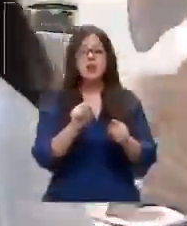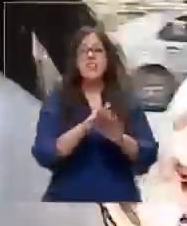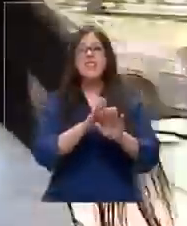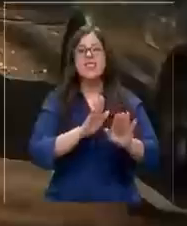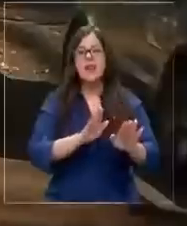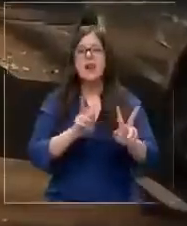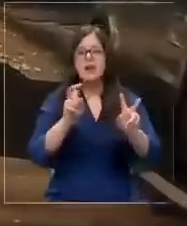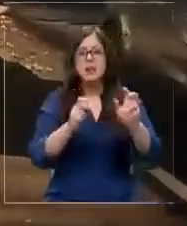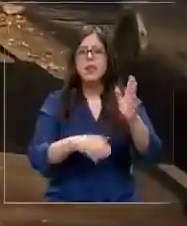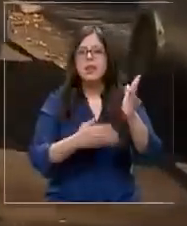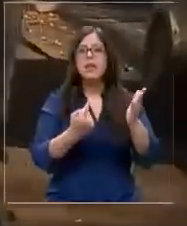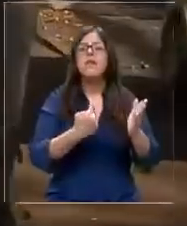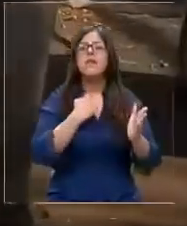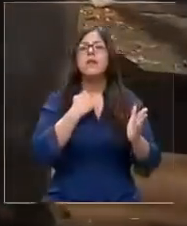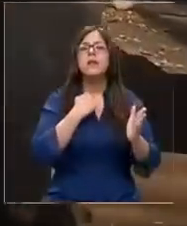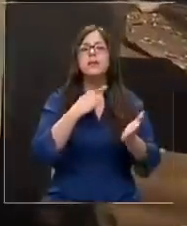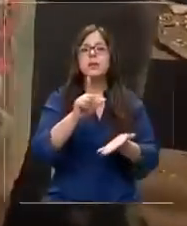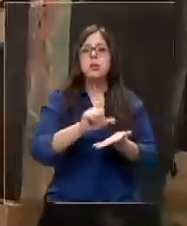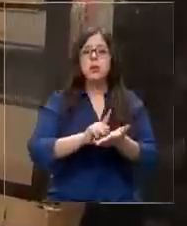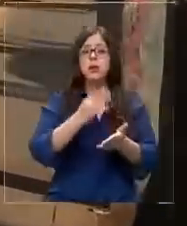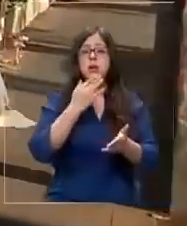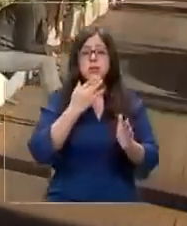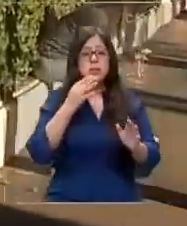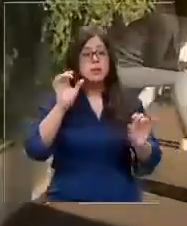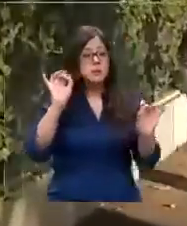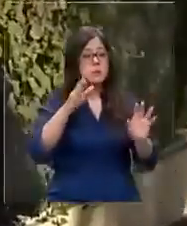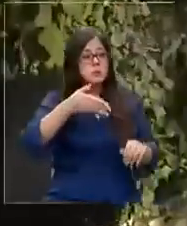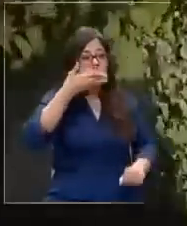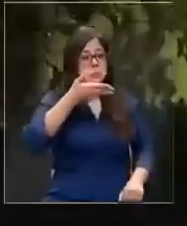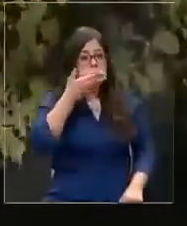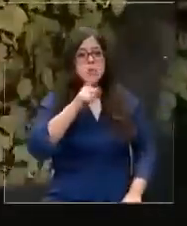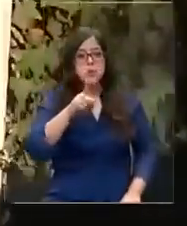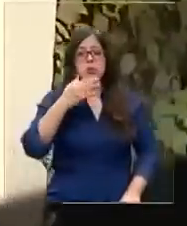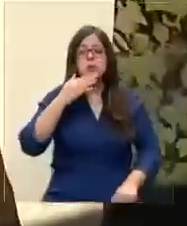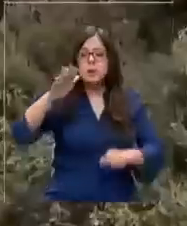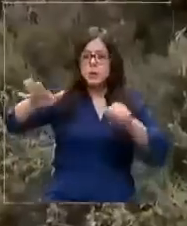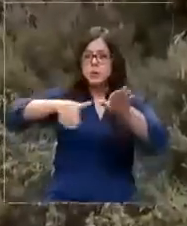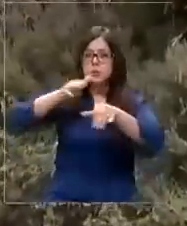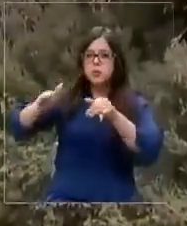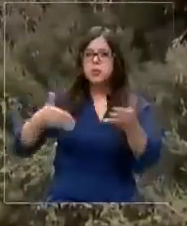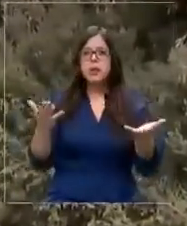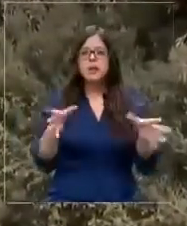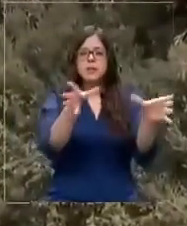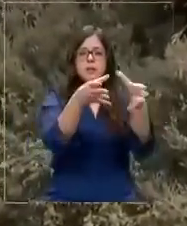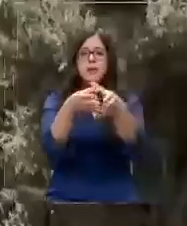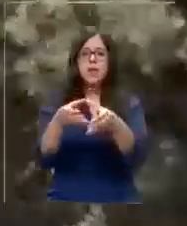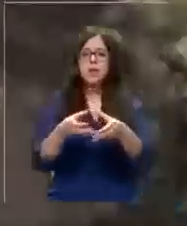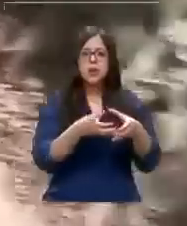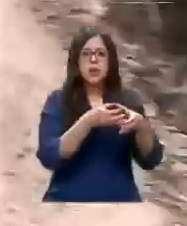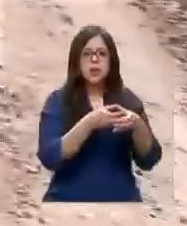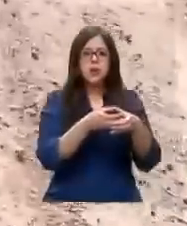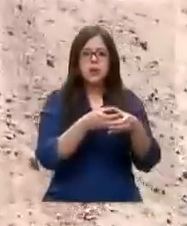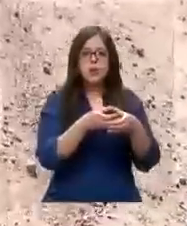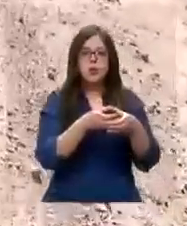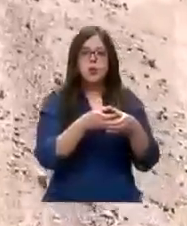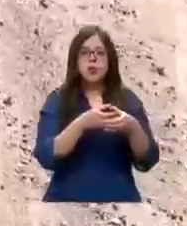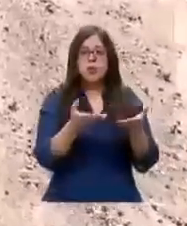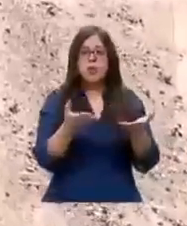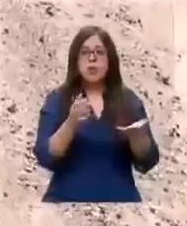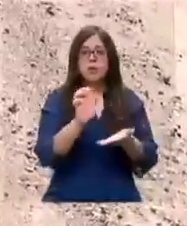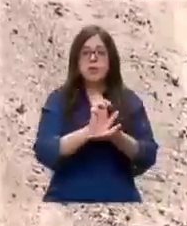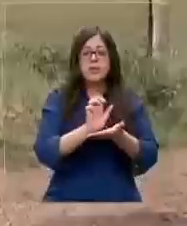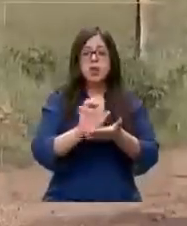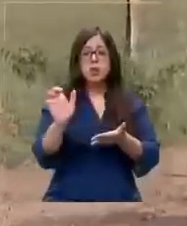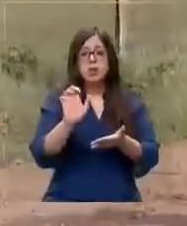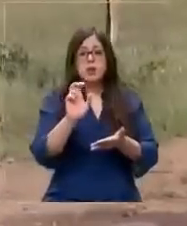zona y que el planteamiento no solo quede en el discurso y su llamado es convocante a todos los grupos sin estado de emergencia en la